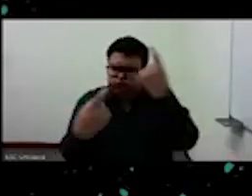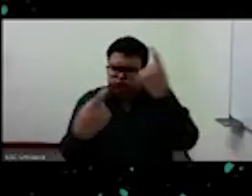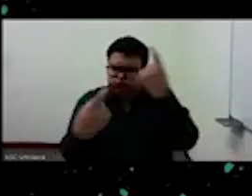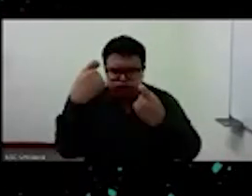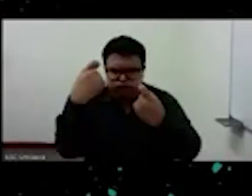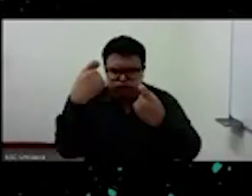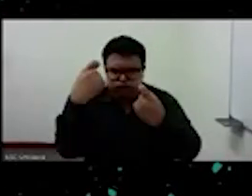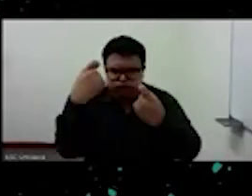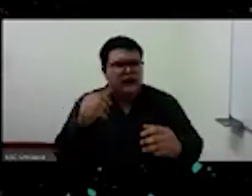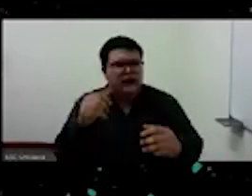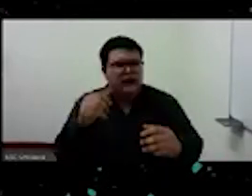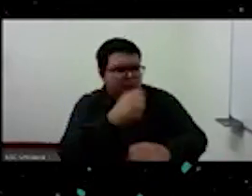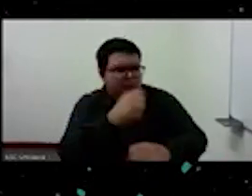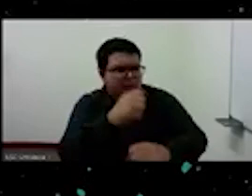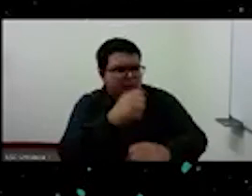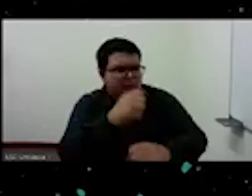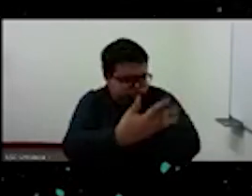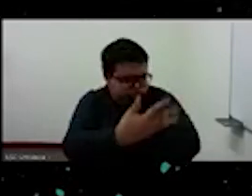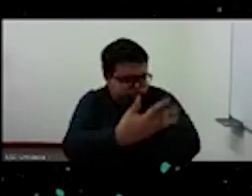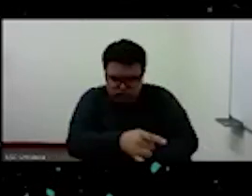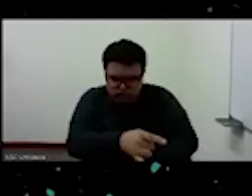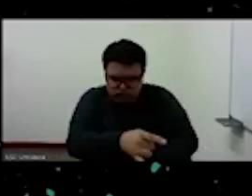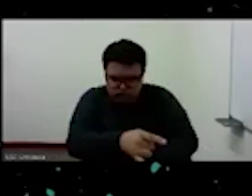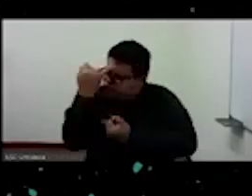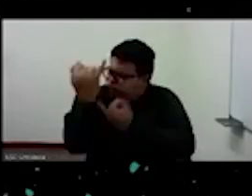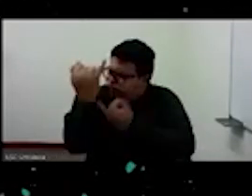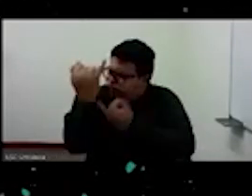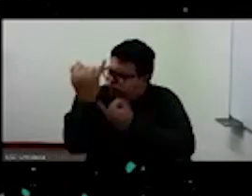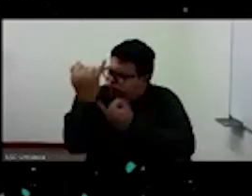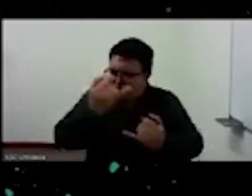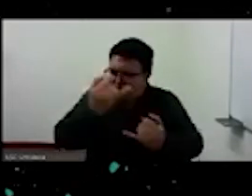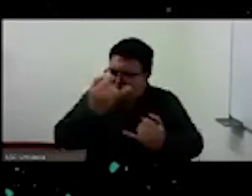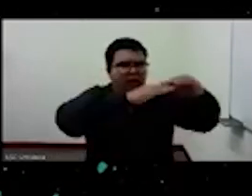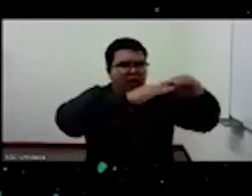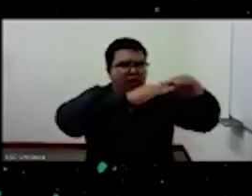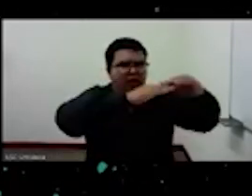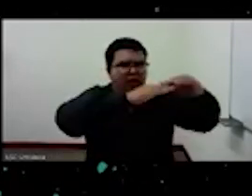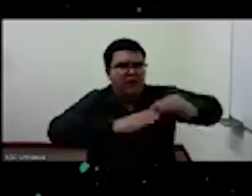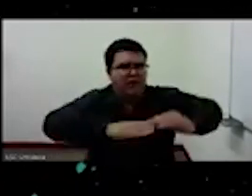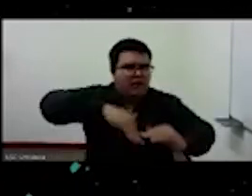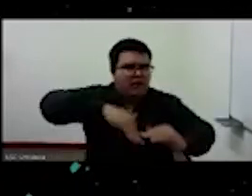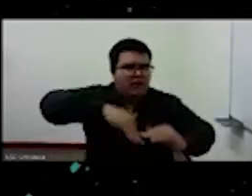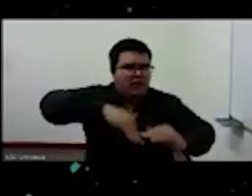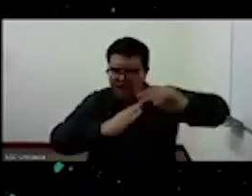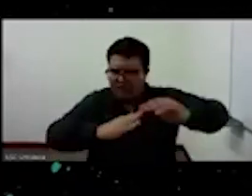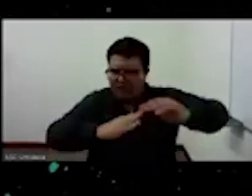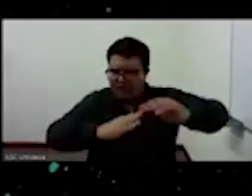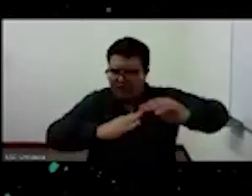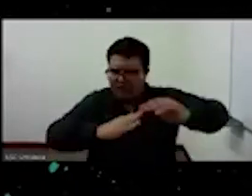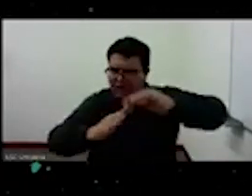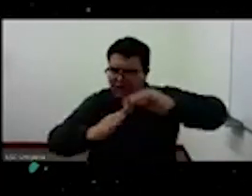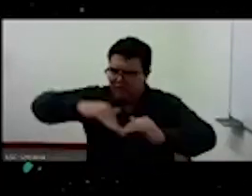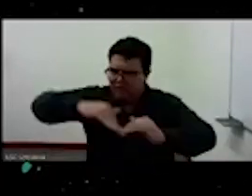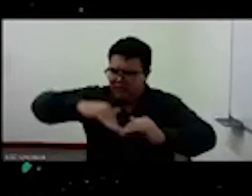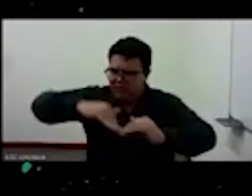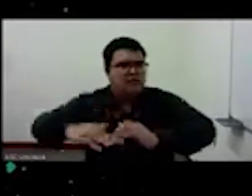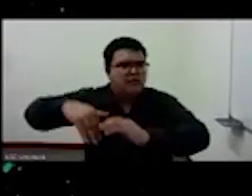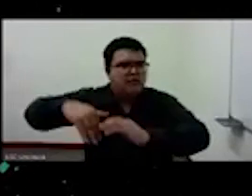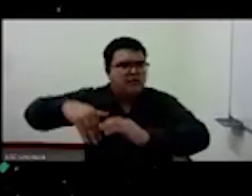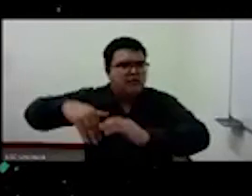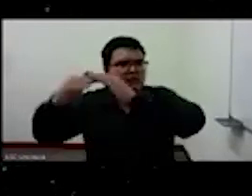creación de un ritmo de un retornel de una